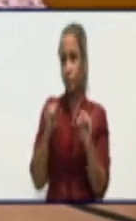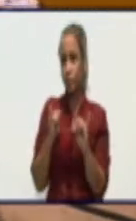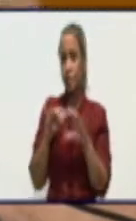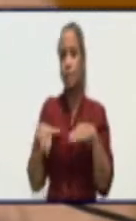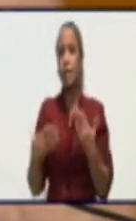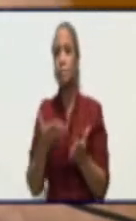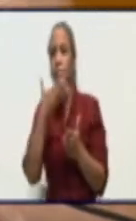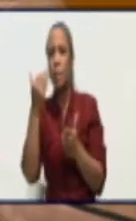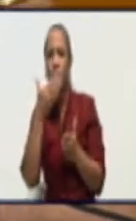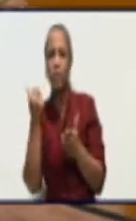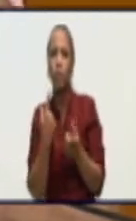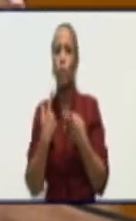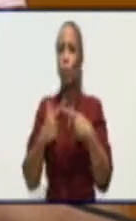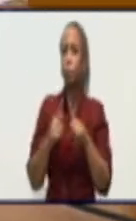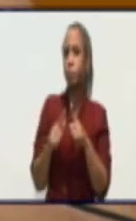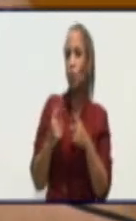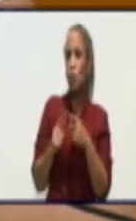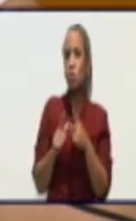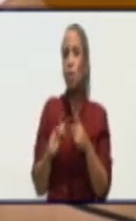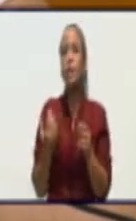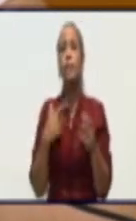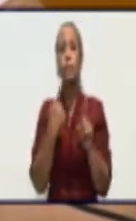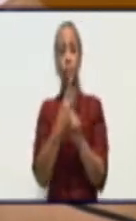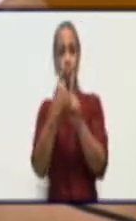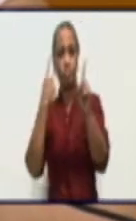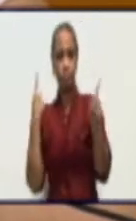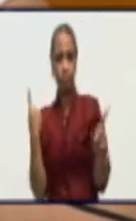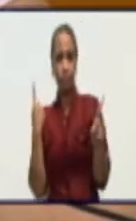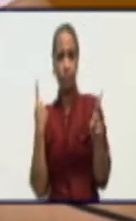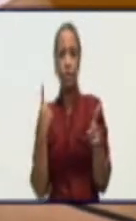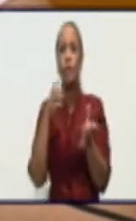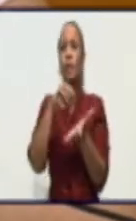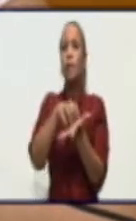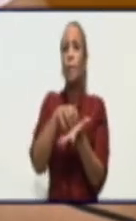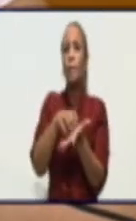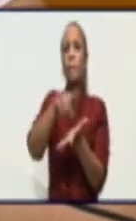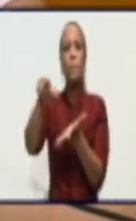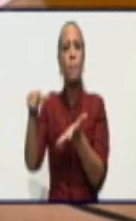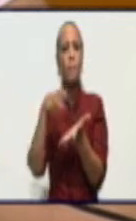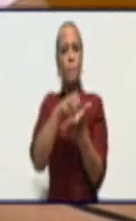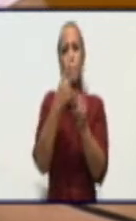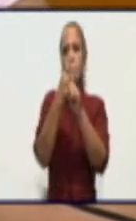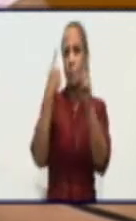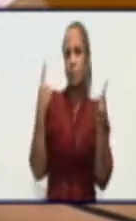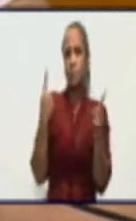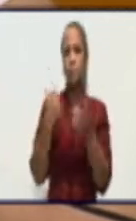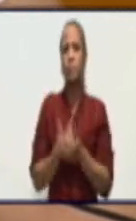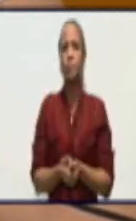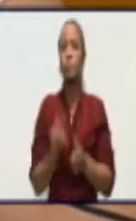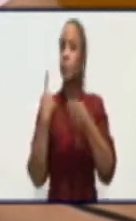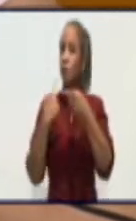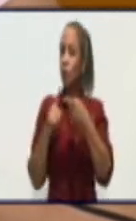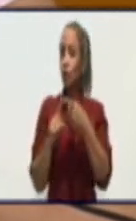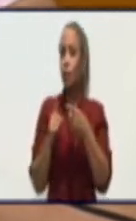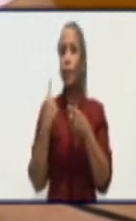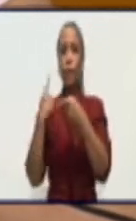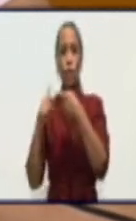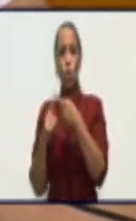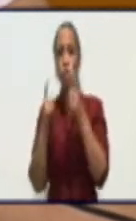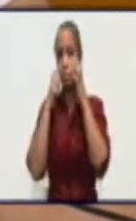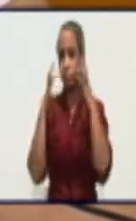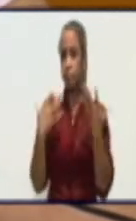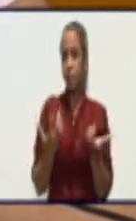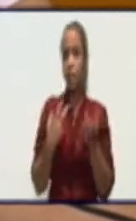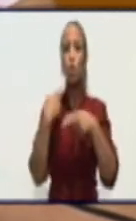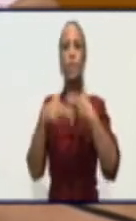factores que van a influir en el aislamiento oportuno, que es uno de los otros elementos que estamos evaluando que no se está realizando en el